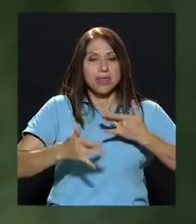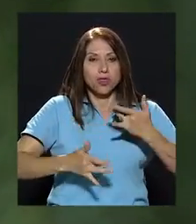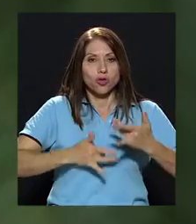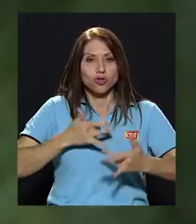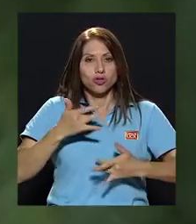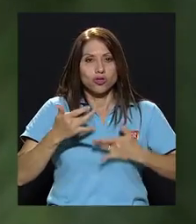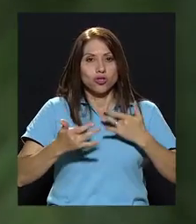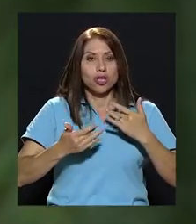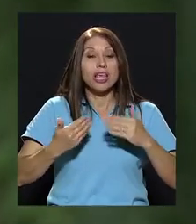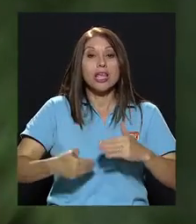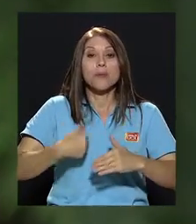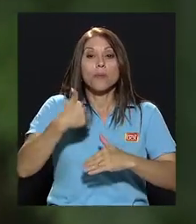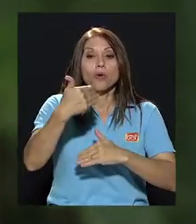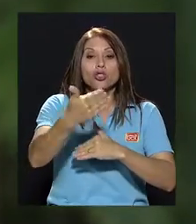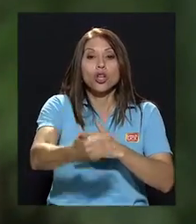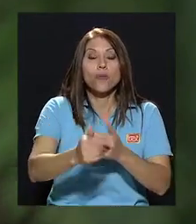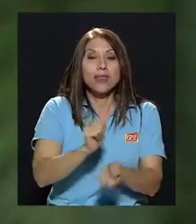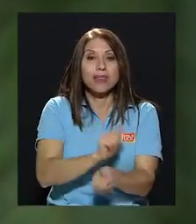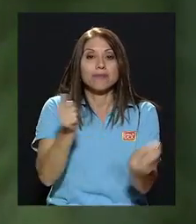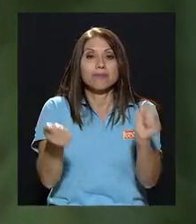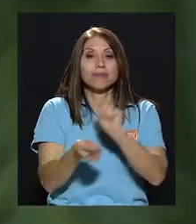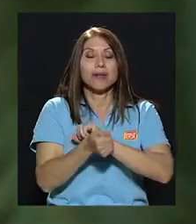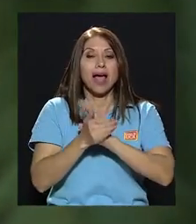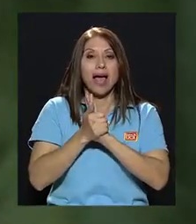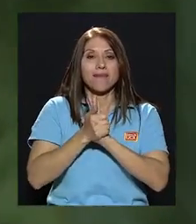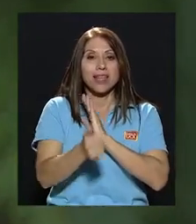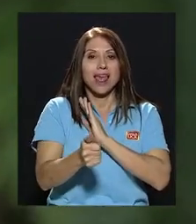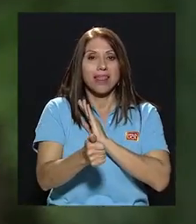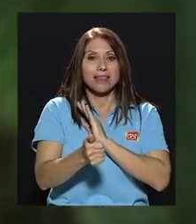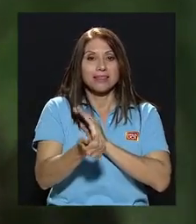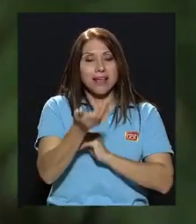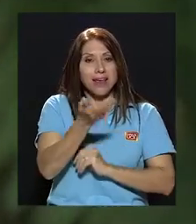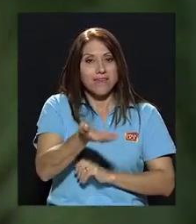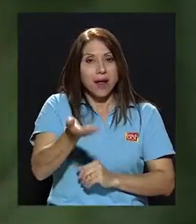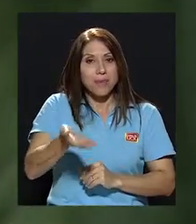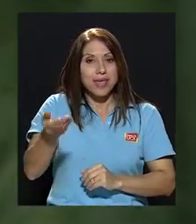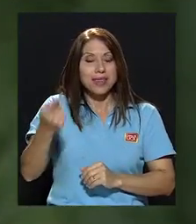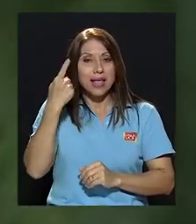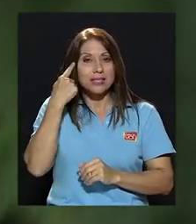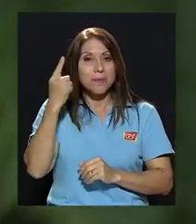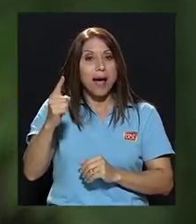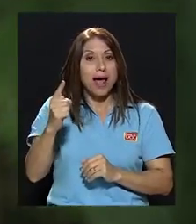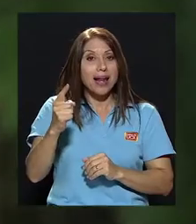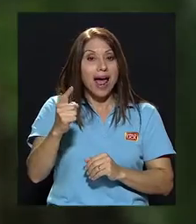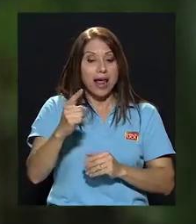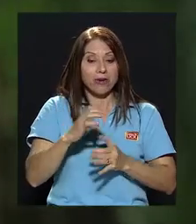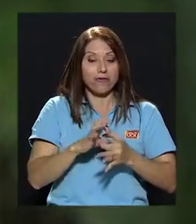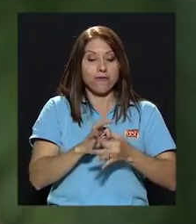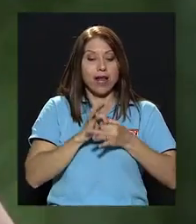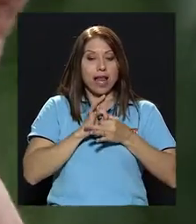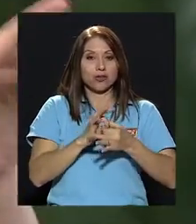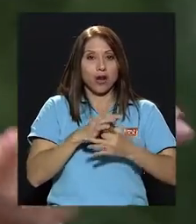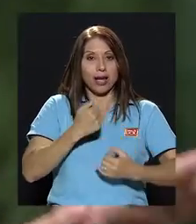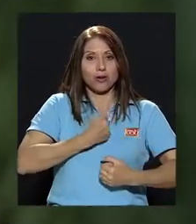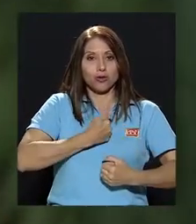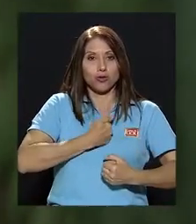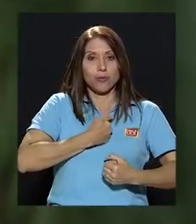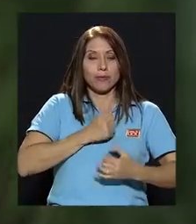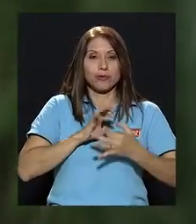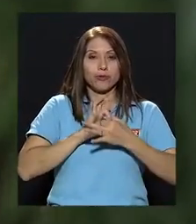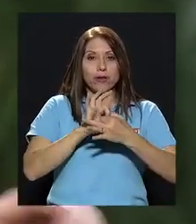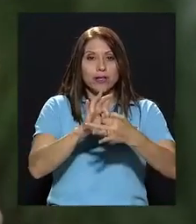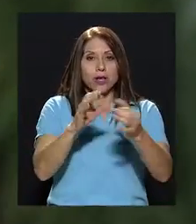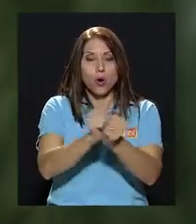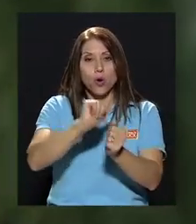posteriormente en habilidades, en herramientas para podernos relacionar con nosotros mismos y con los